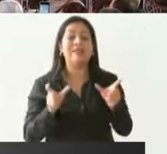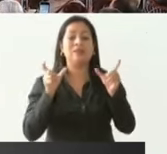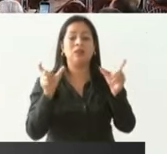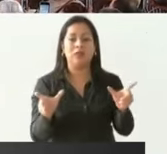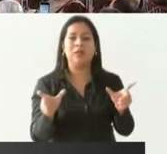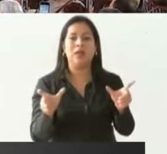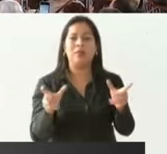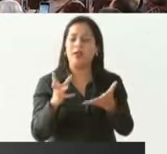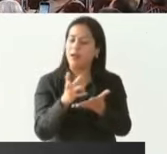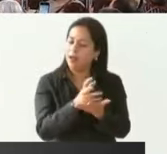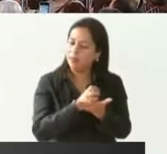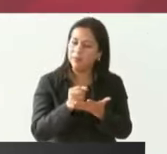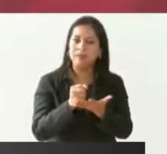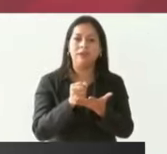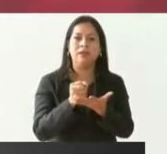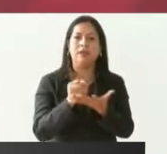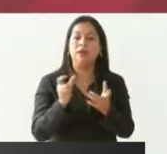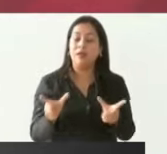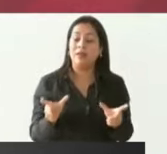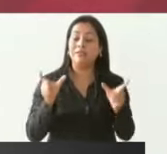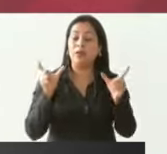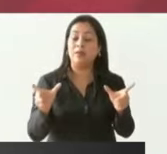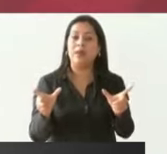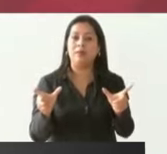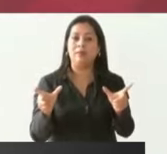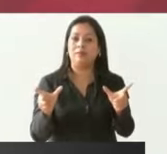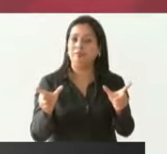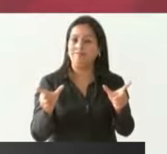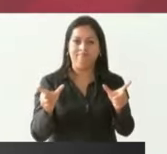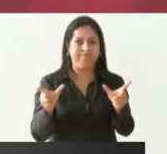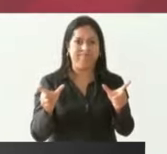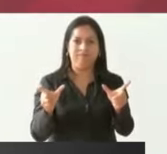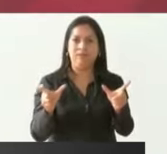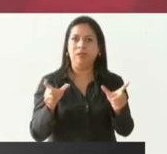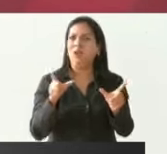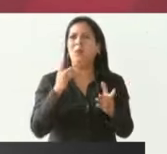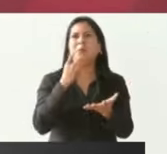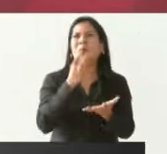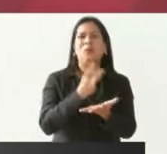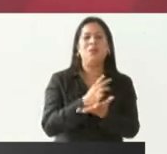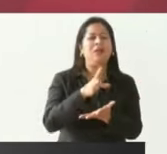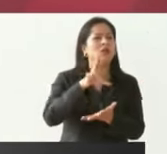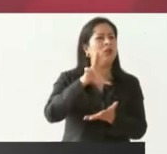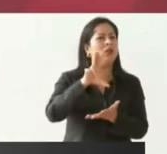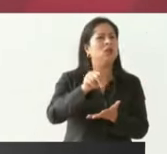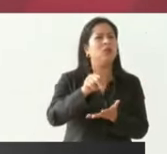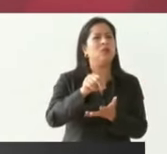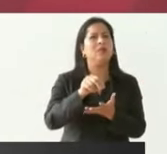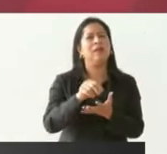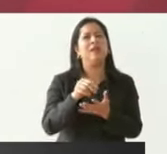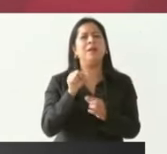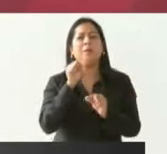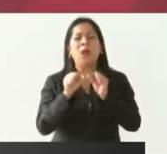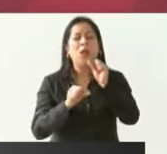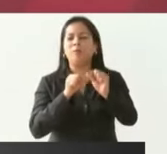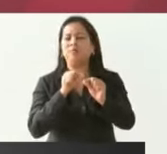garantizar la seguridad no de manera fascista